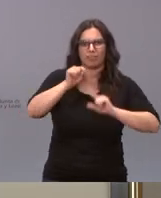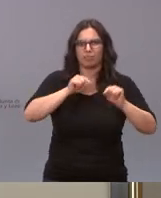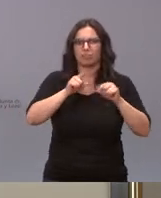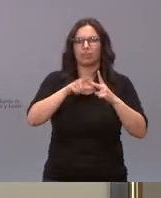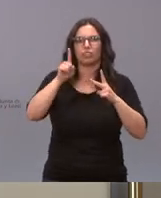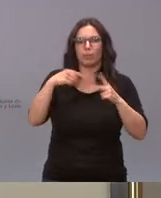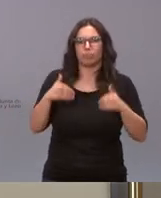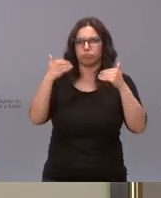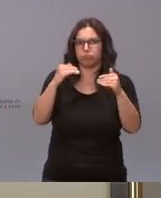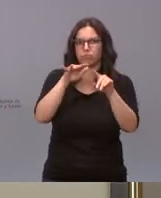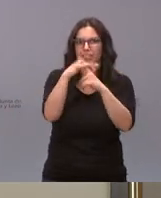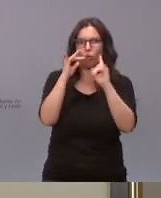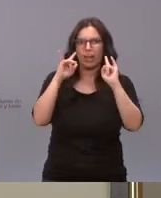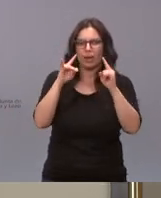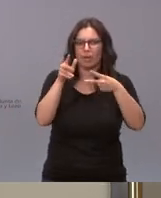alarma